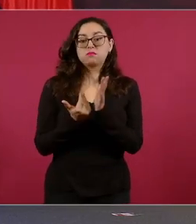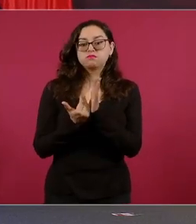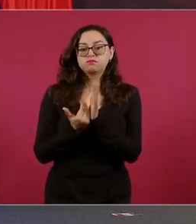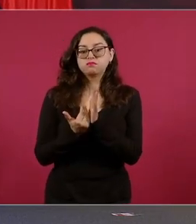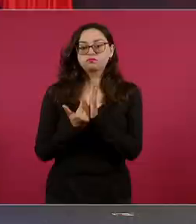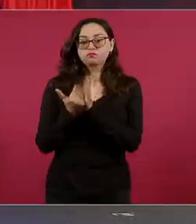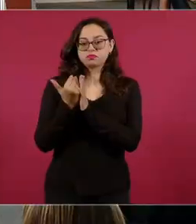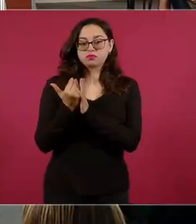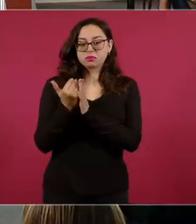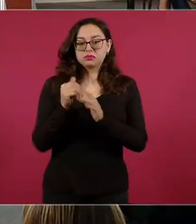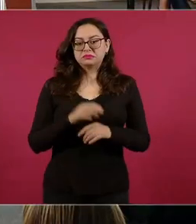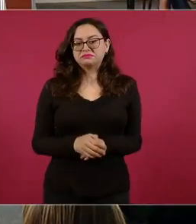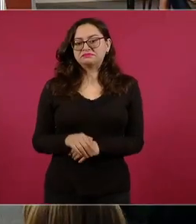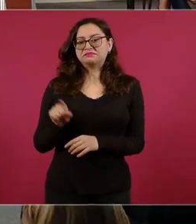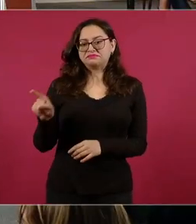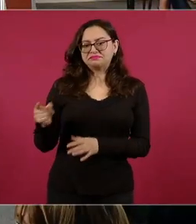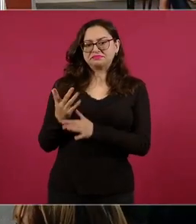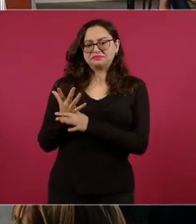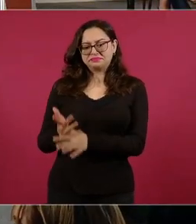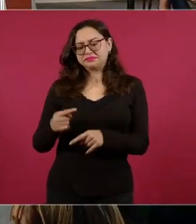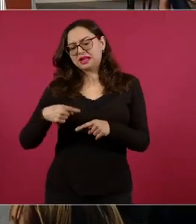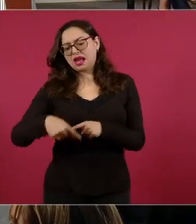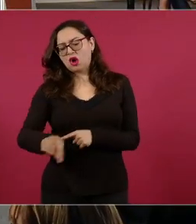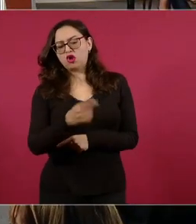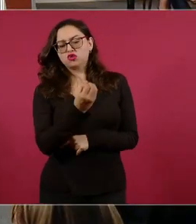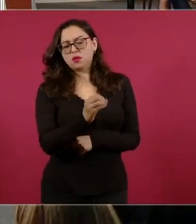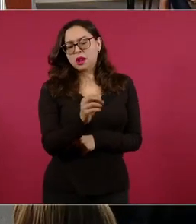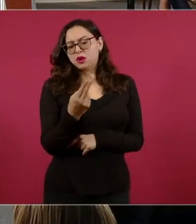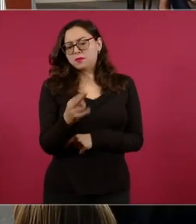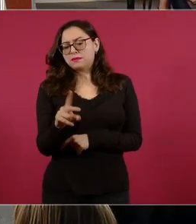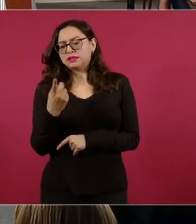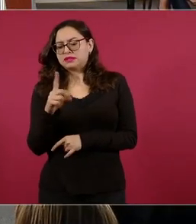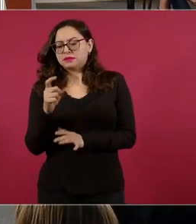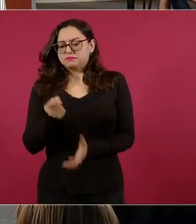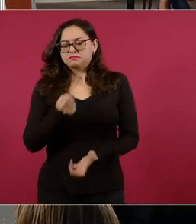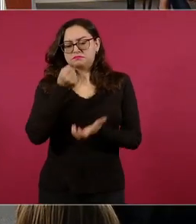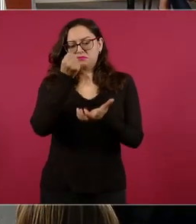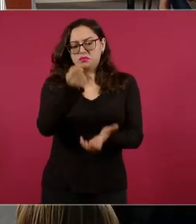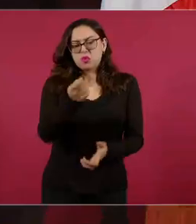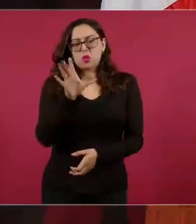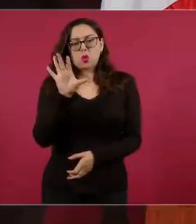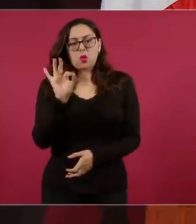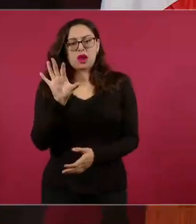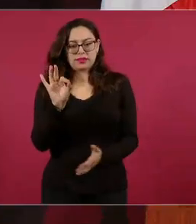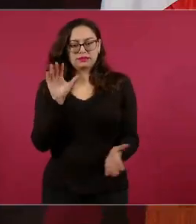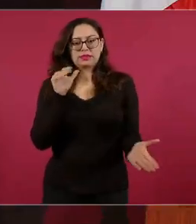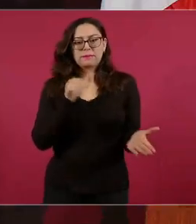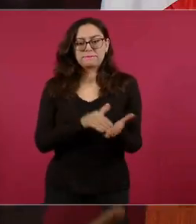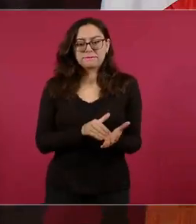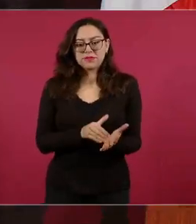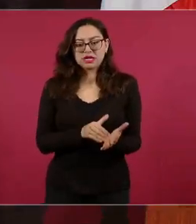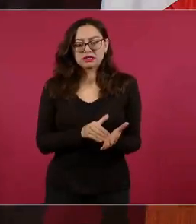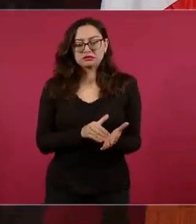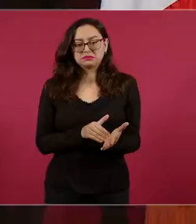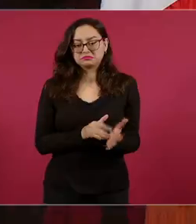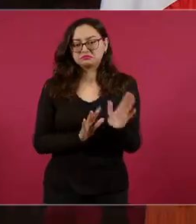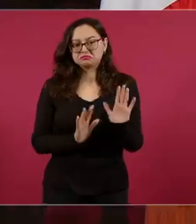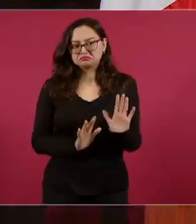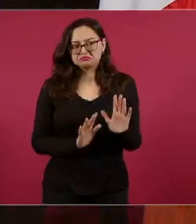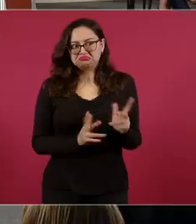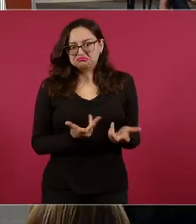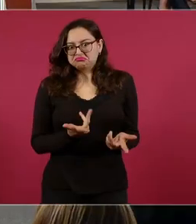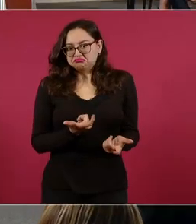Ella dice 40 mil, pero ese es un dato.